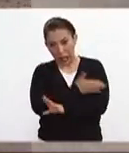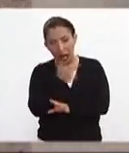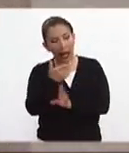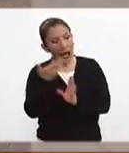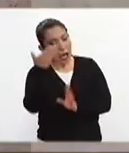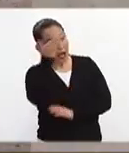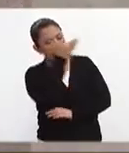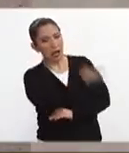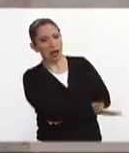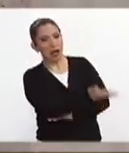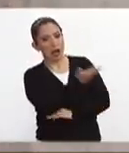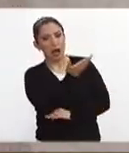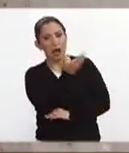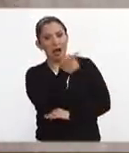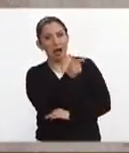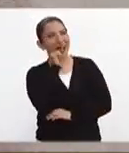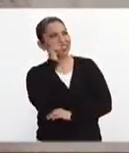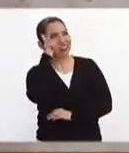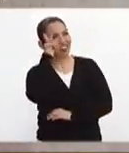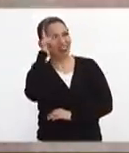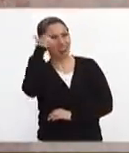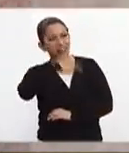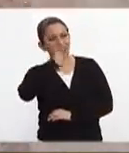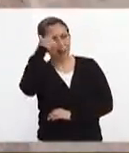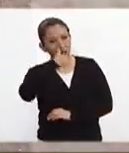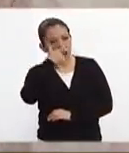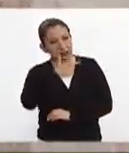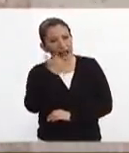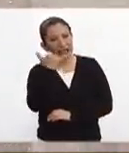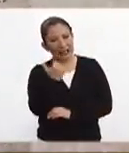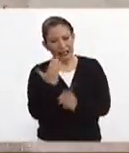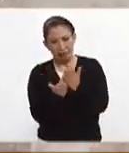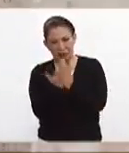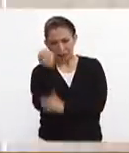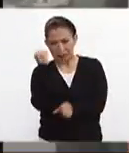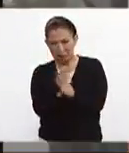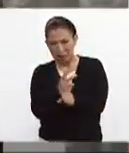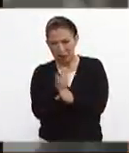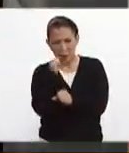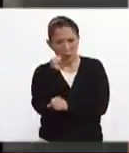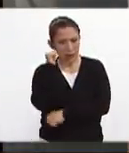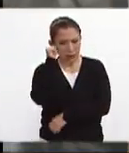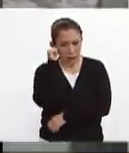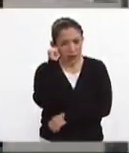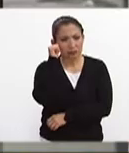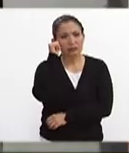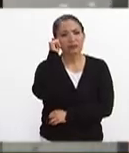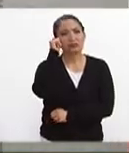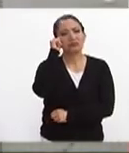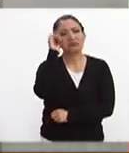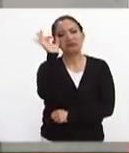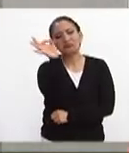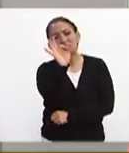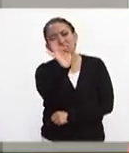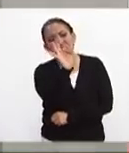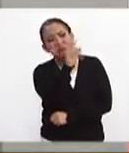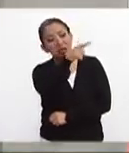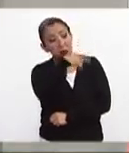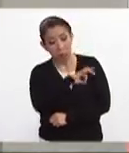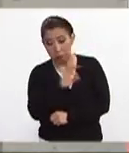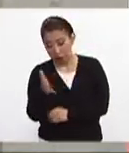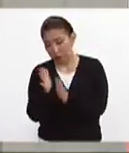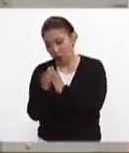tantier en la noche y en la madrugada de ayer pues la posibilidad de evacuación